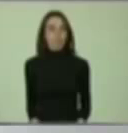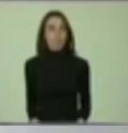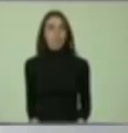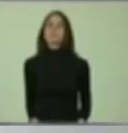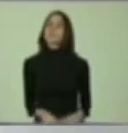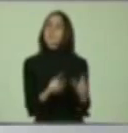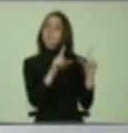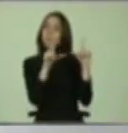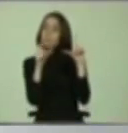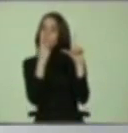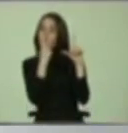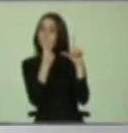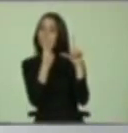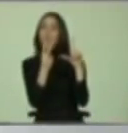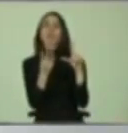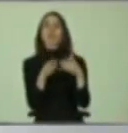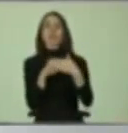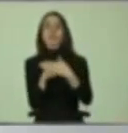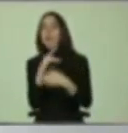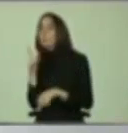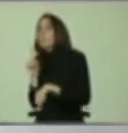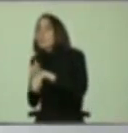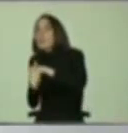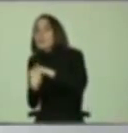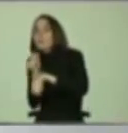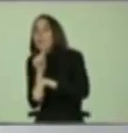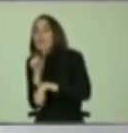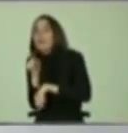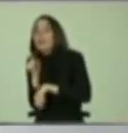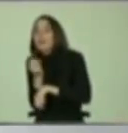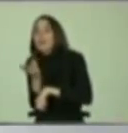Vamos a ver ahora las barreras. No sé el tiempo que me queda.